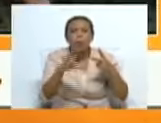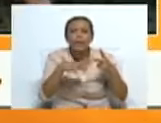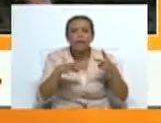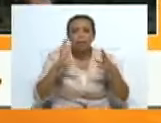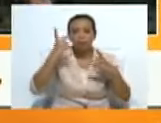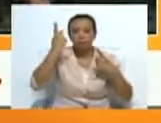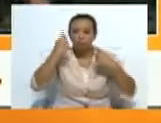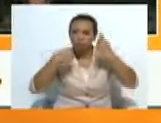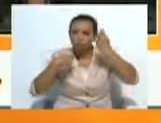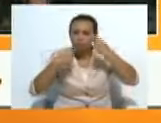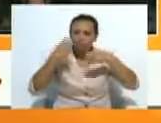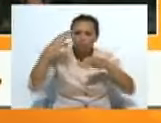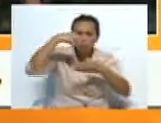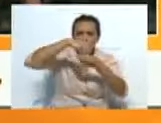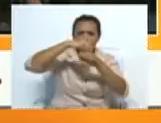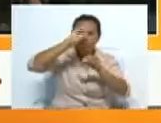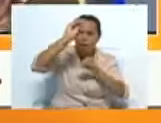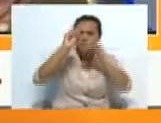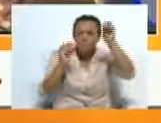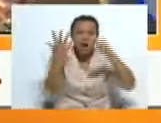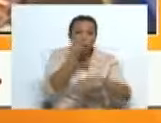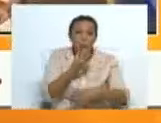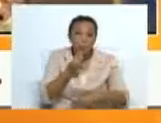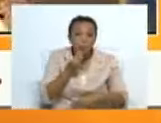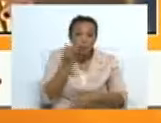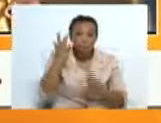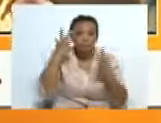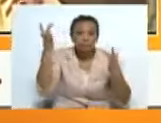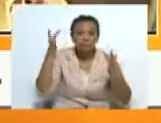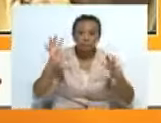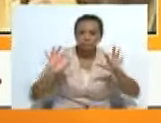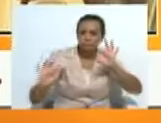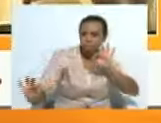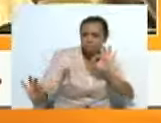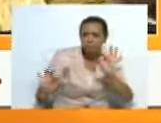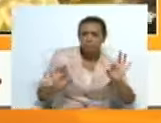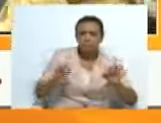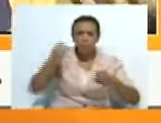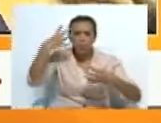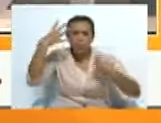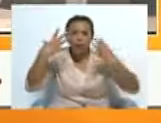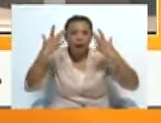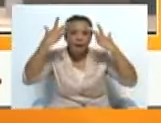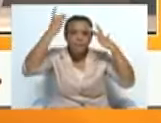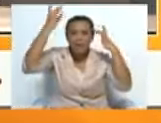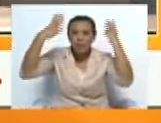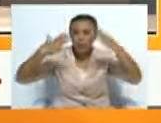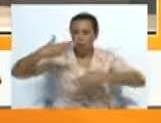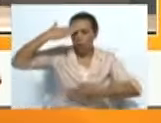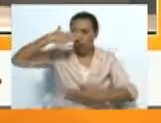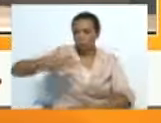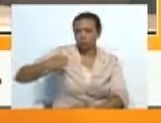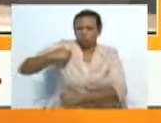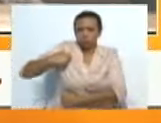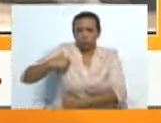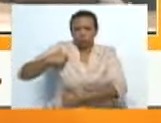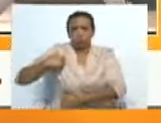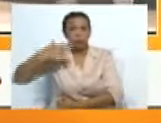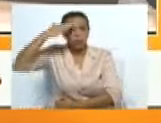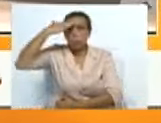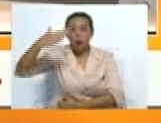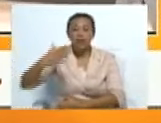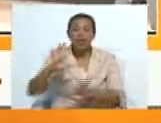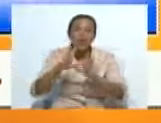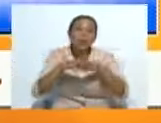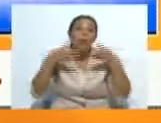objetos, integrado por gente muy joven, que hacen una obra llamada Aventuras del Soldado Desconocido, basada en una